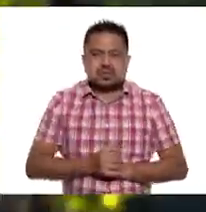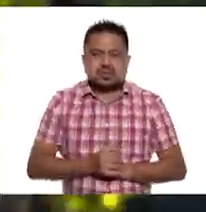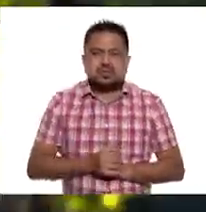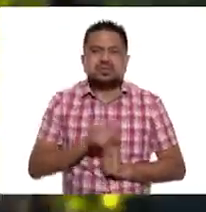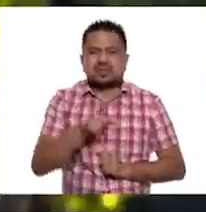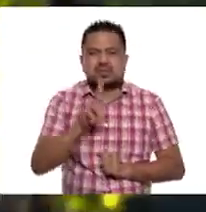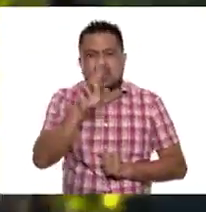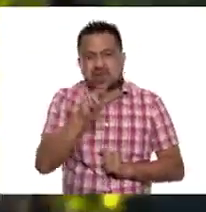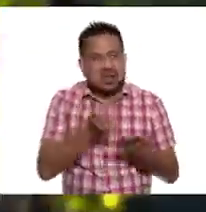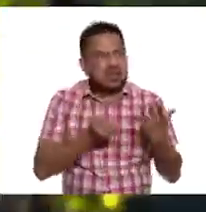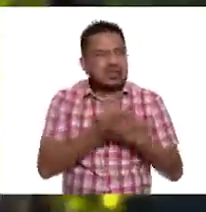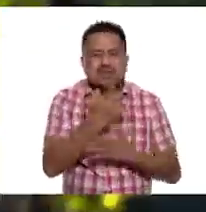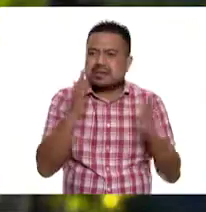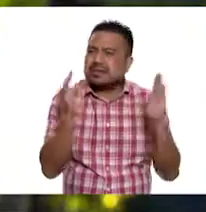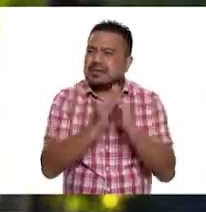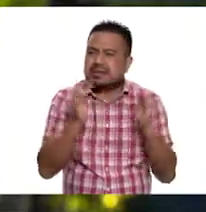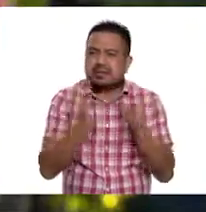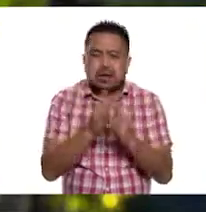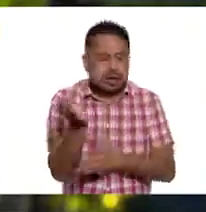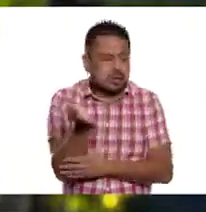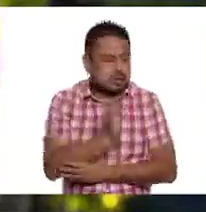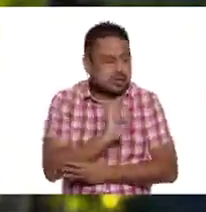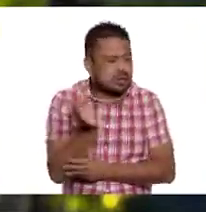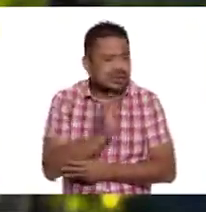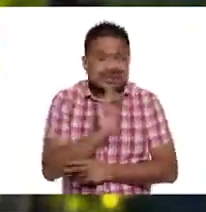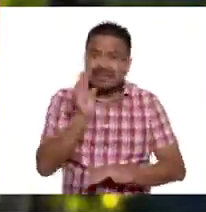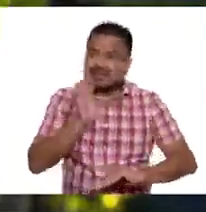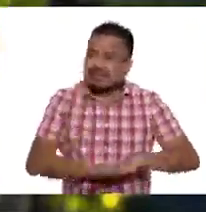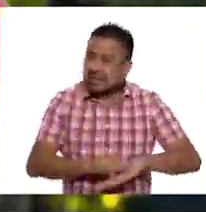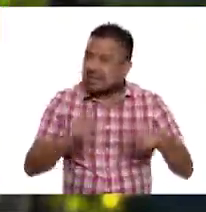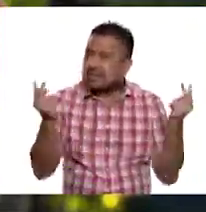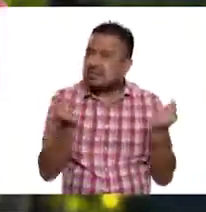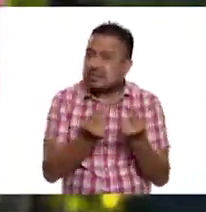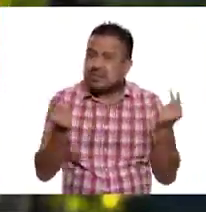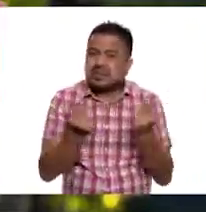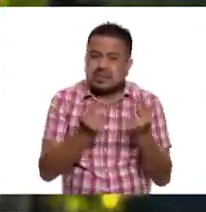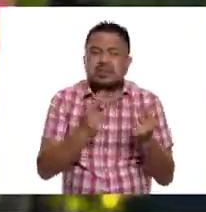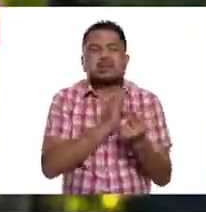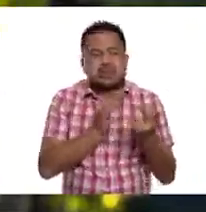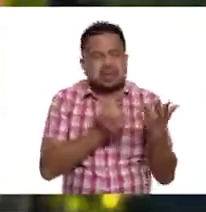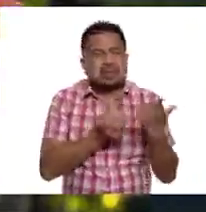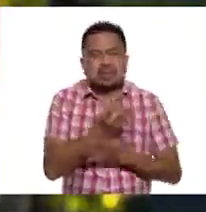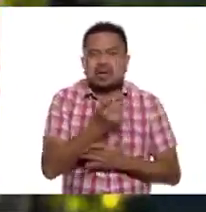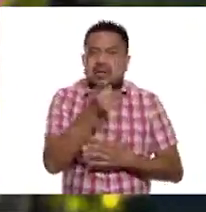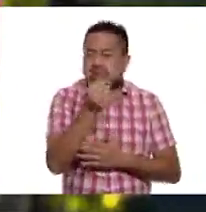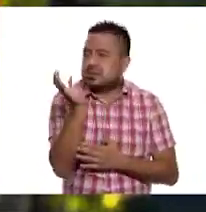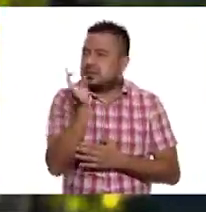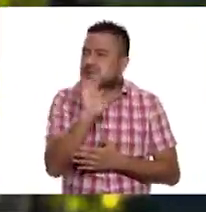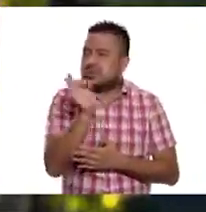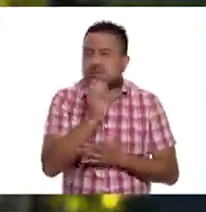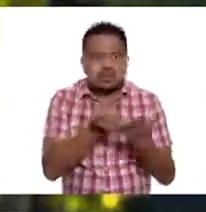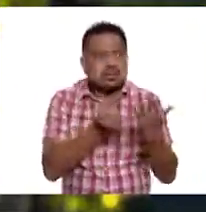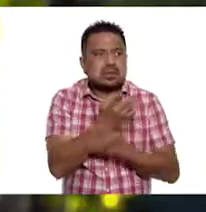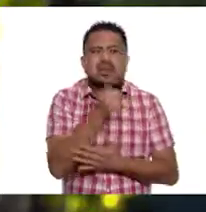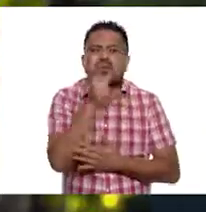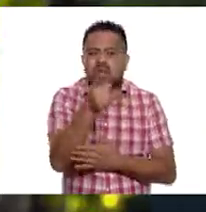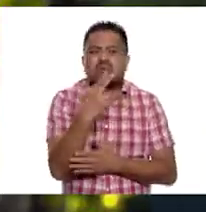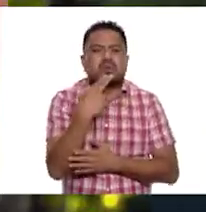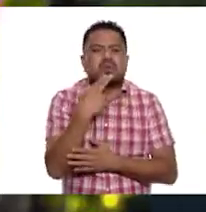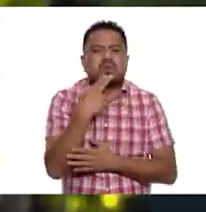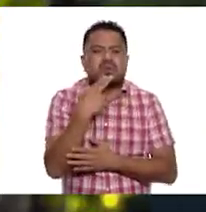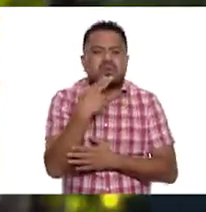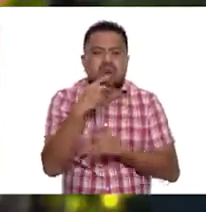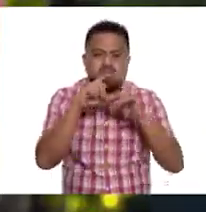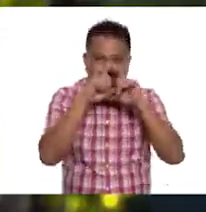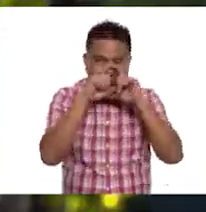Trata de no salir de casa a menos que sea muy necesario. Si lo haces, utiliza